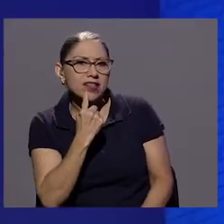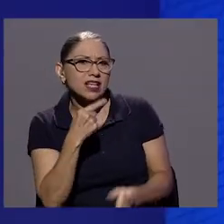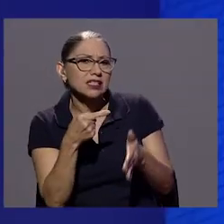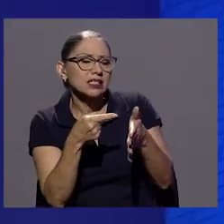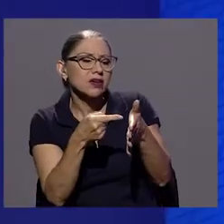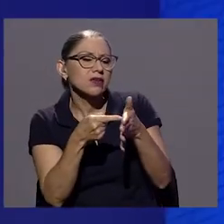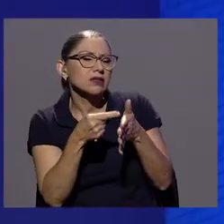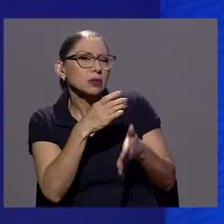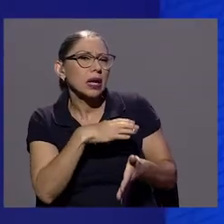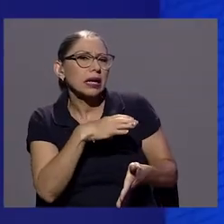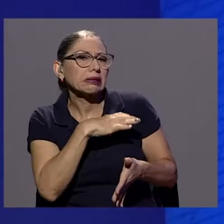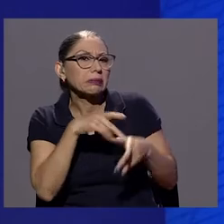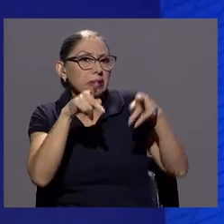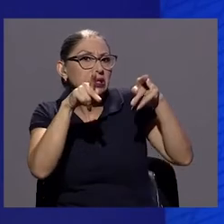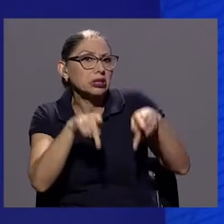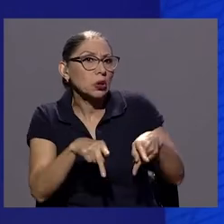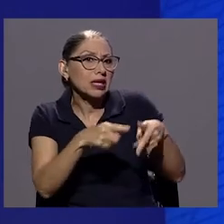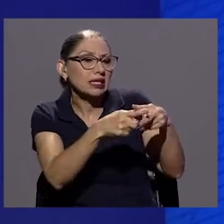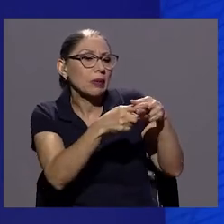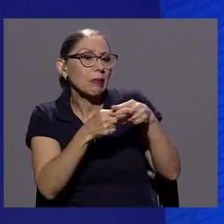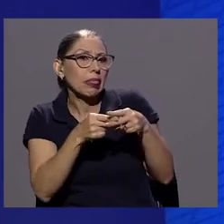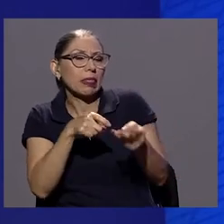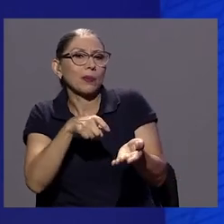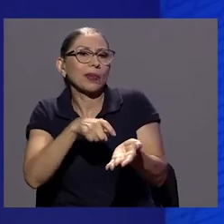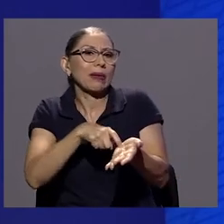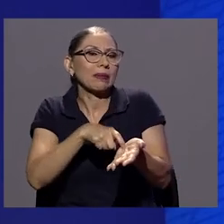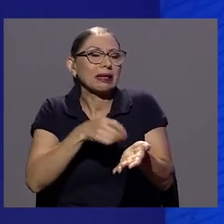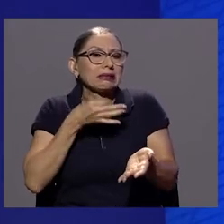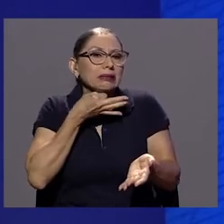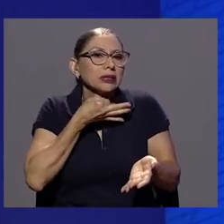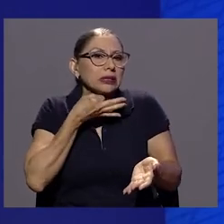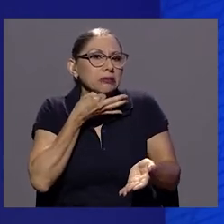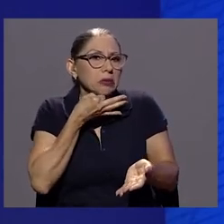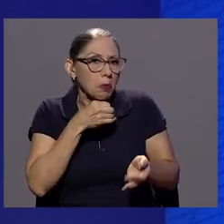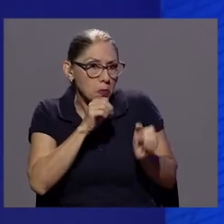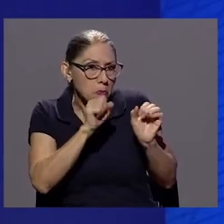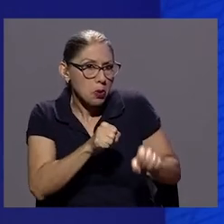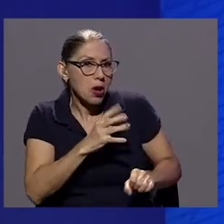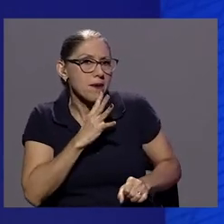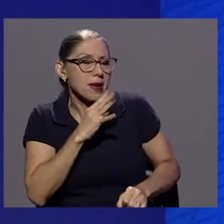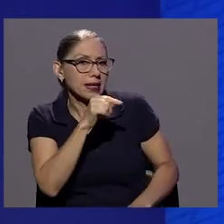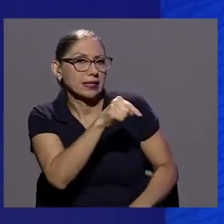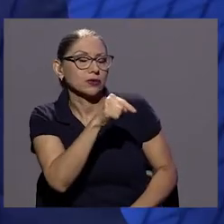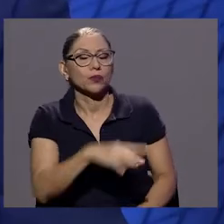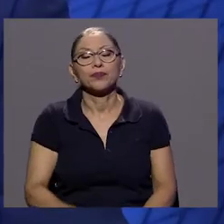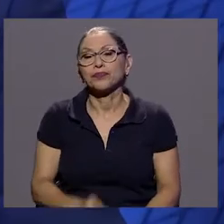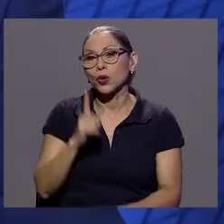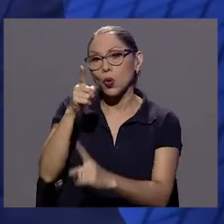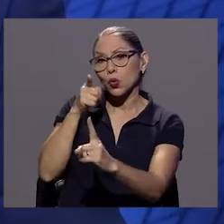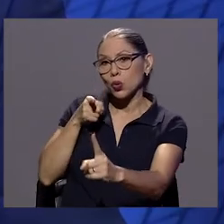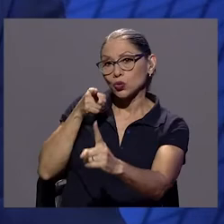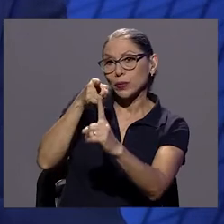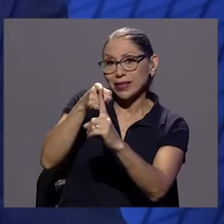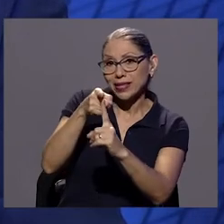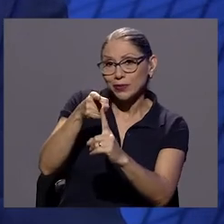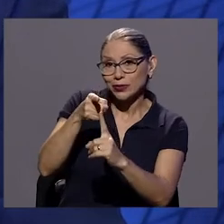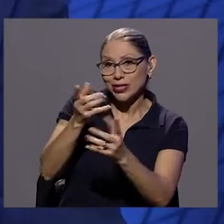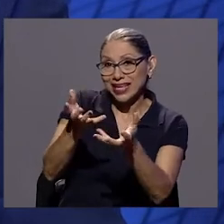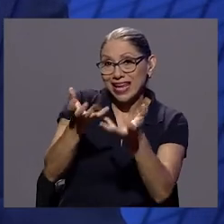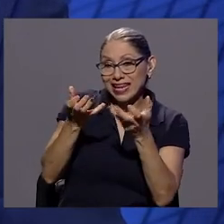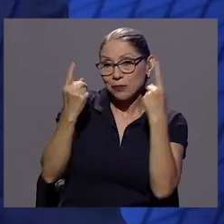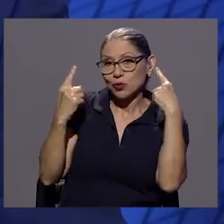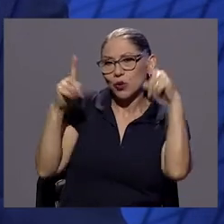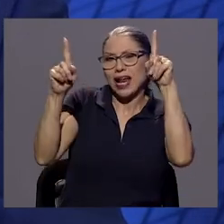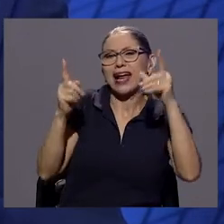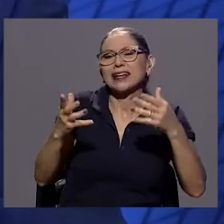las personas que están endeudadas. Tal vez nos podemos referir un poco a eso. Uno de los objetivos que pretendíamos